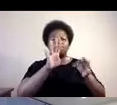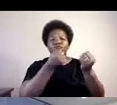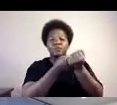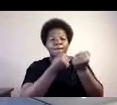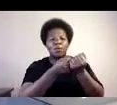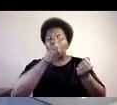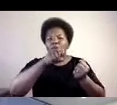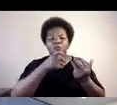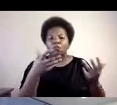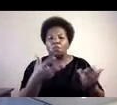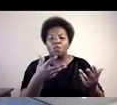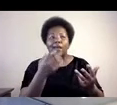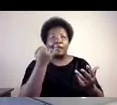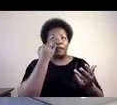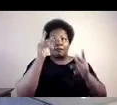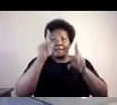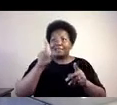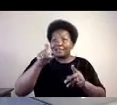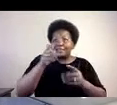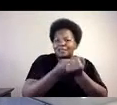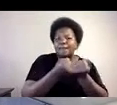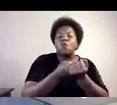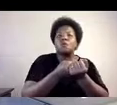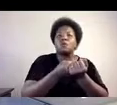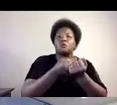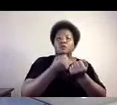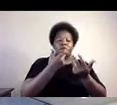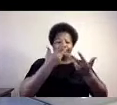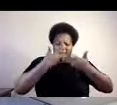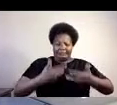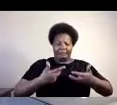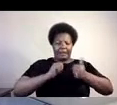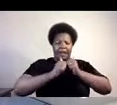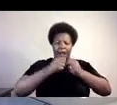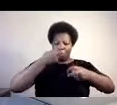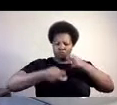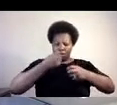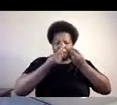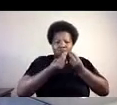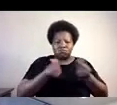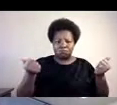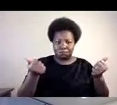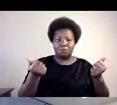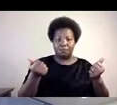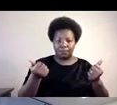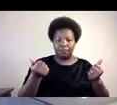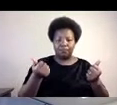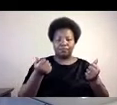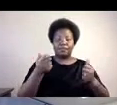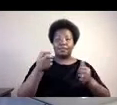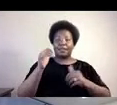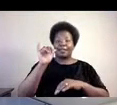las fuerzas que puedan ayudar a todos los déficits que se han